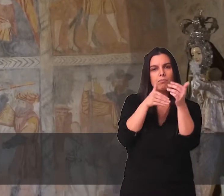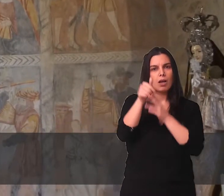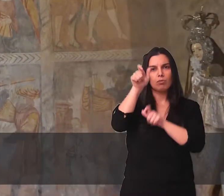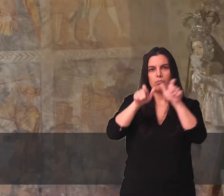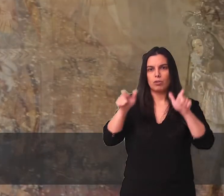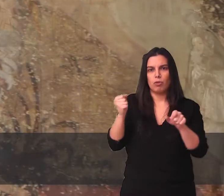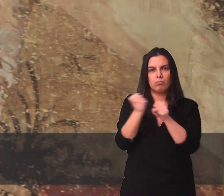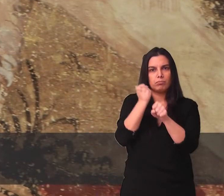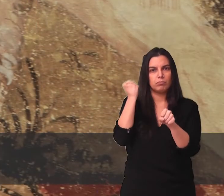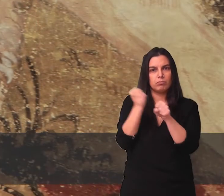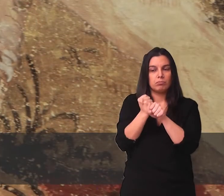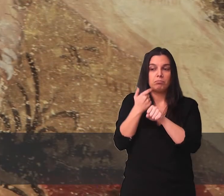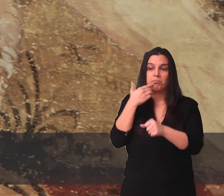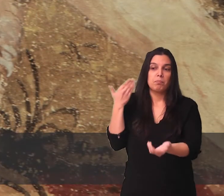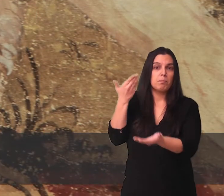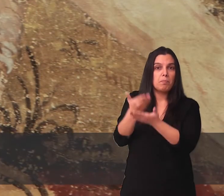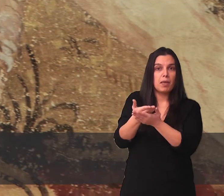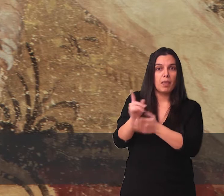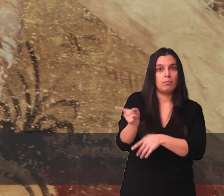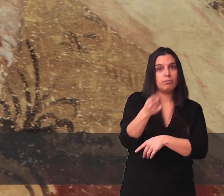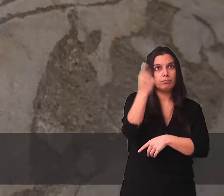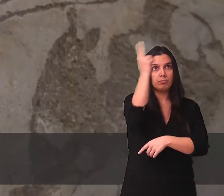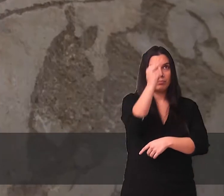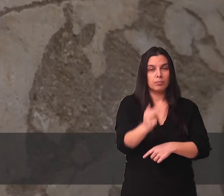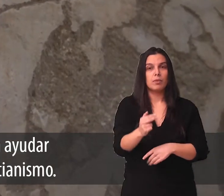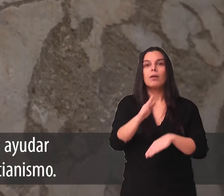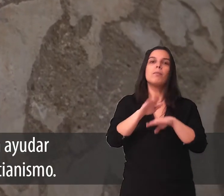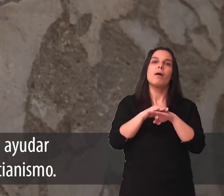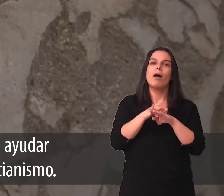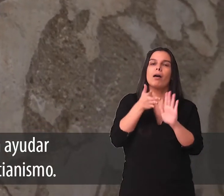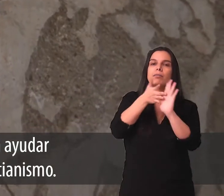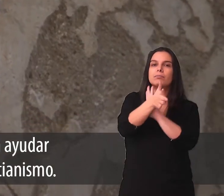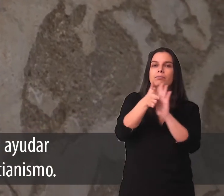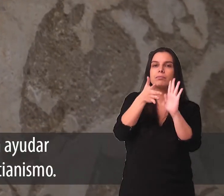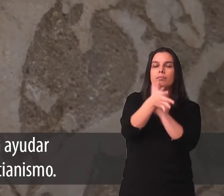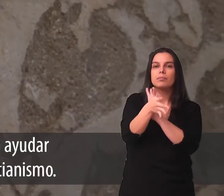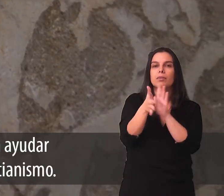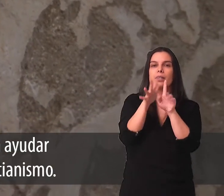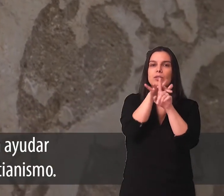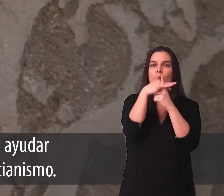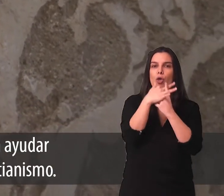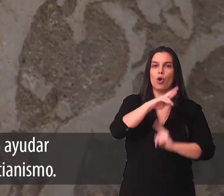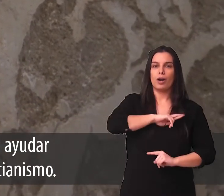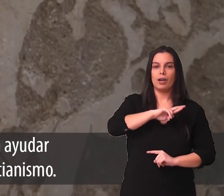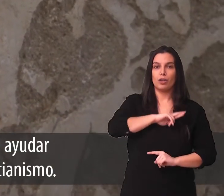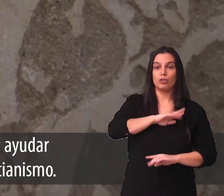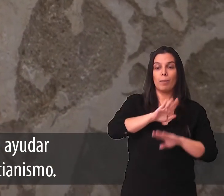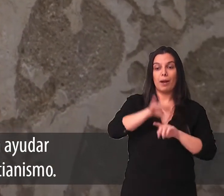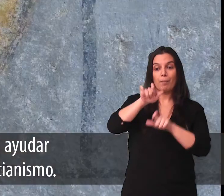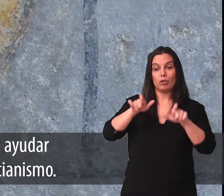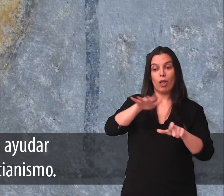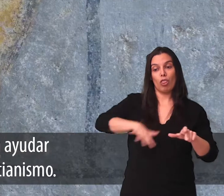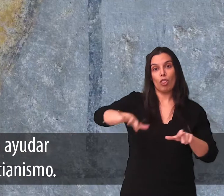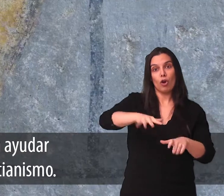Estas pinturas fueron creadas por artesanos que recibían encargos para representar en los muros escenas religiosas que